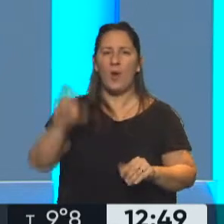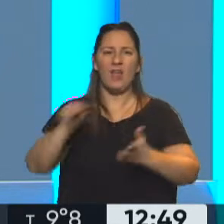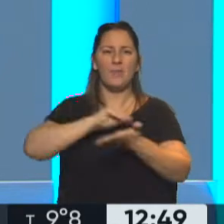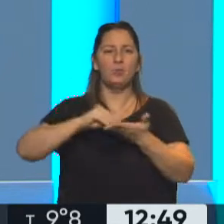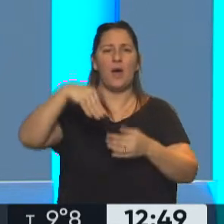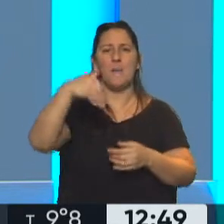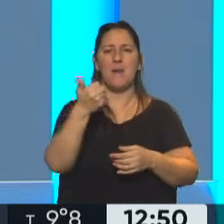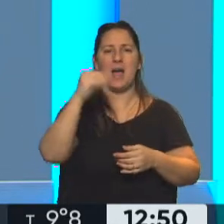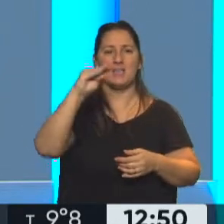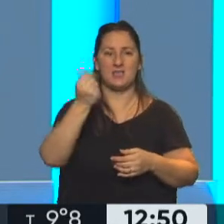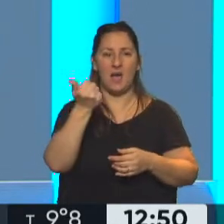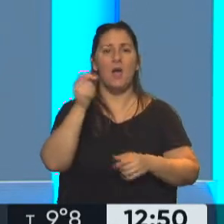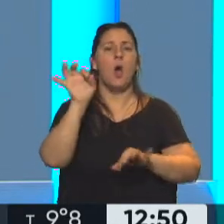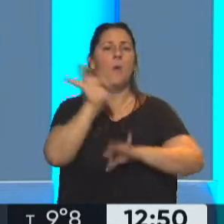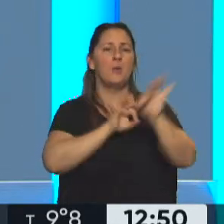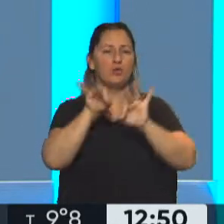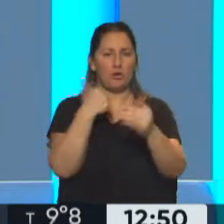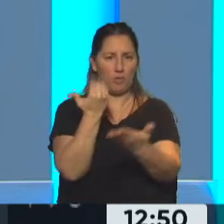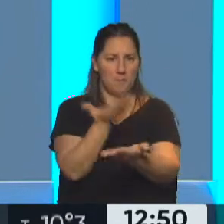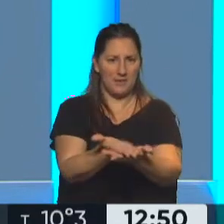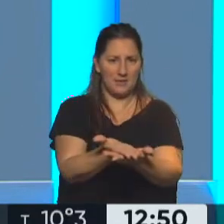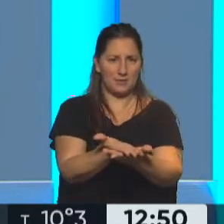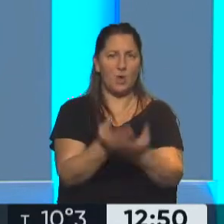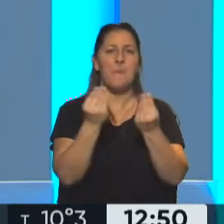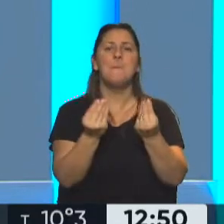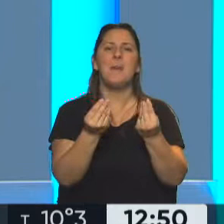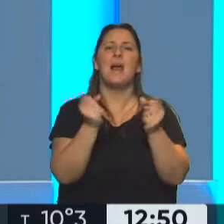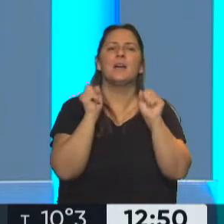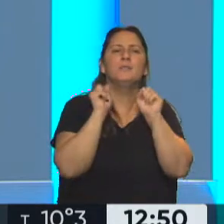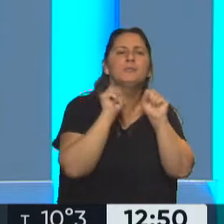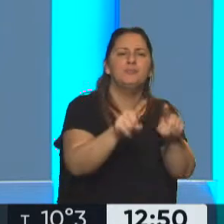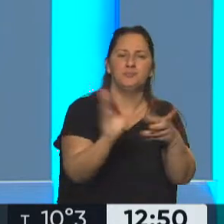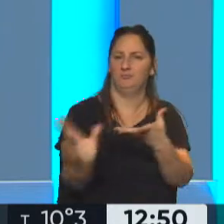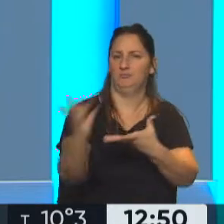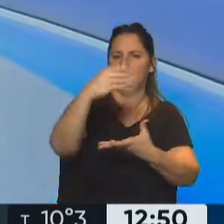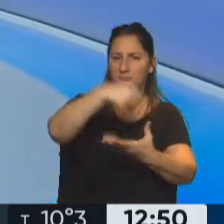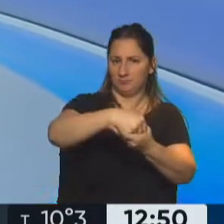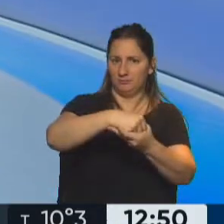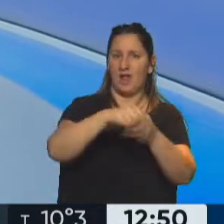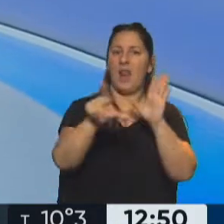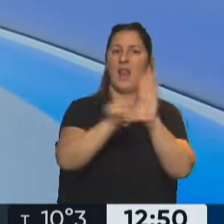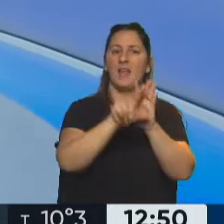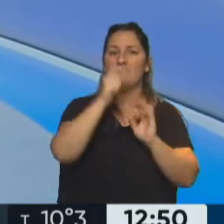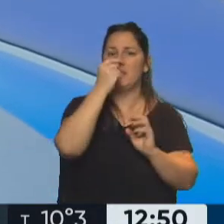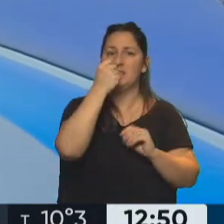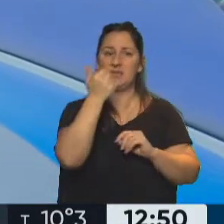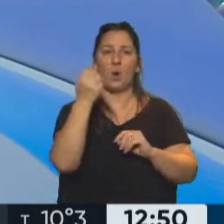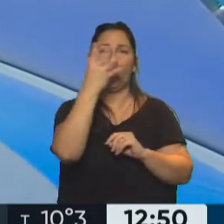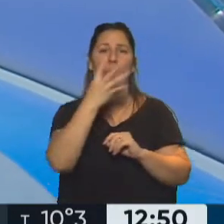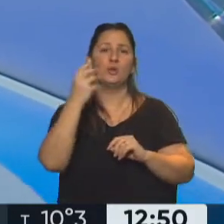presentó un proyecto, elaboró, para que se tipifique y se incorpore en la ley 26